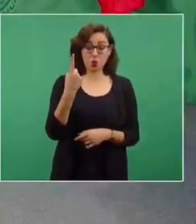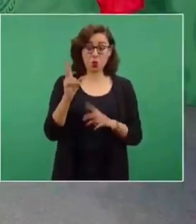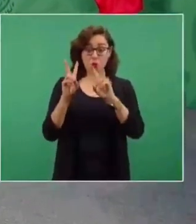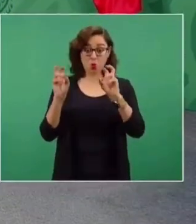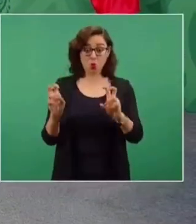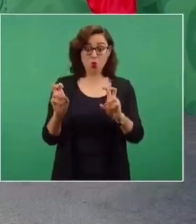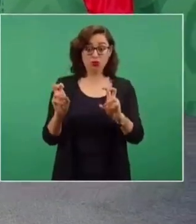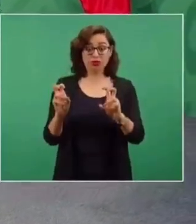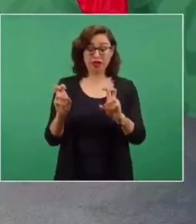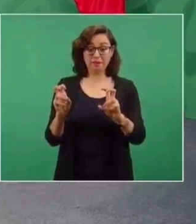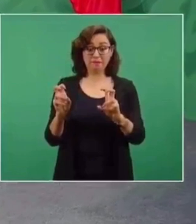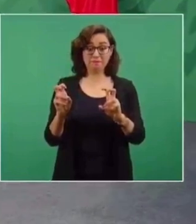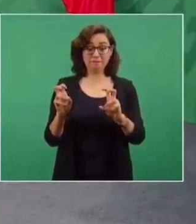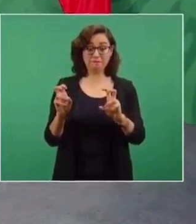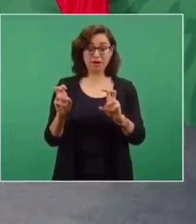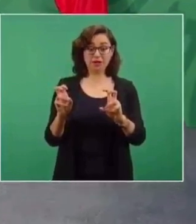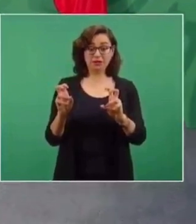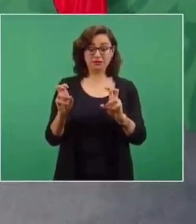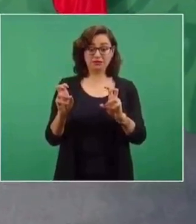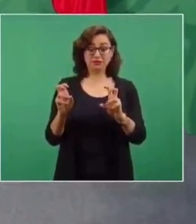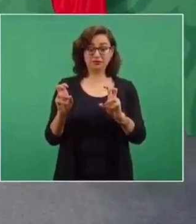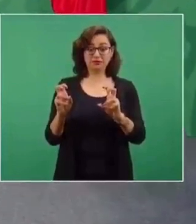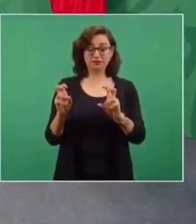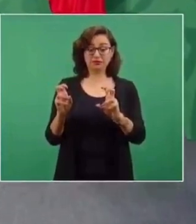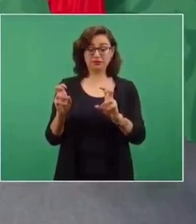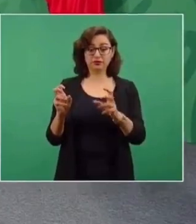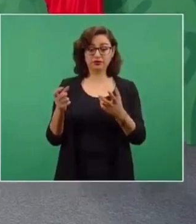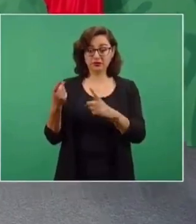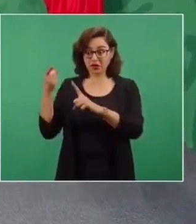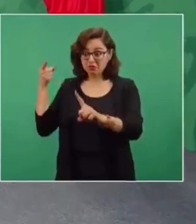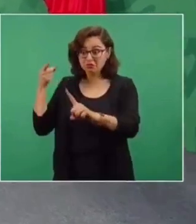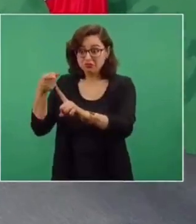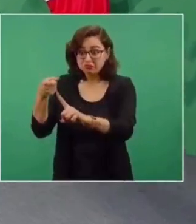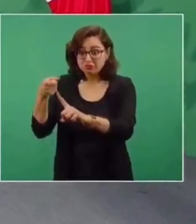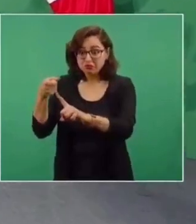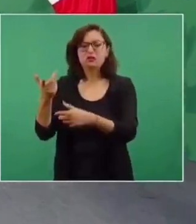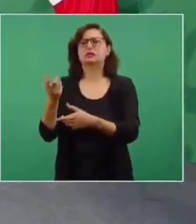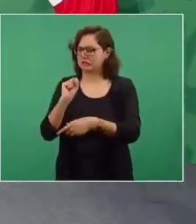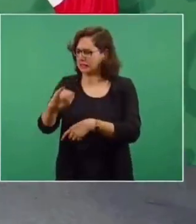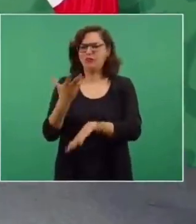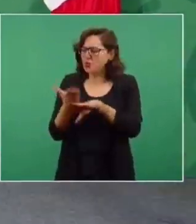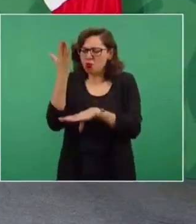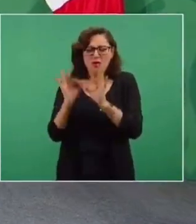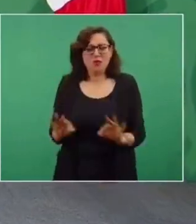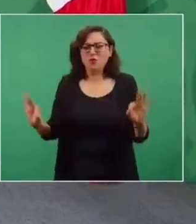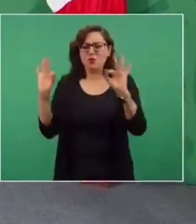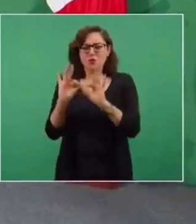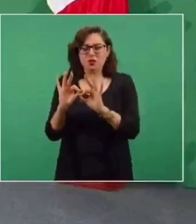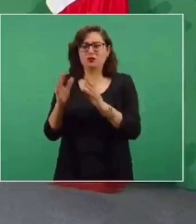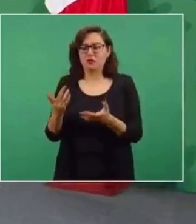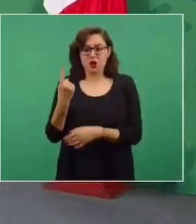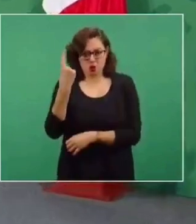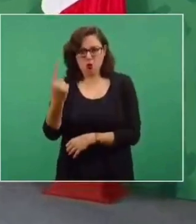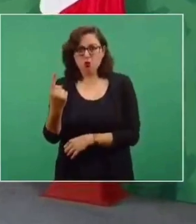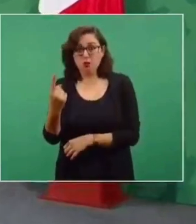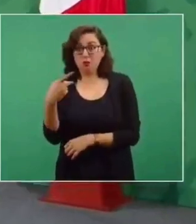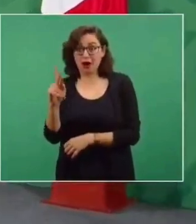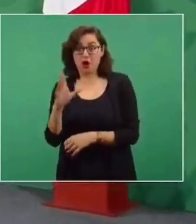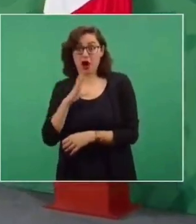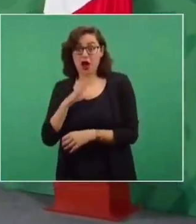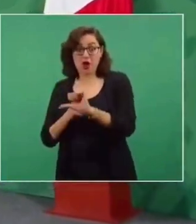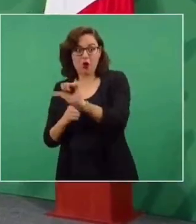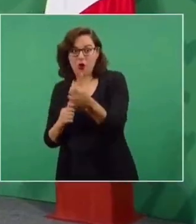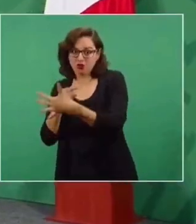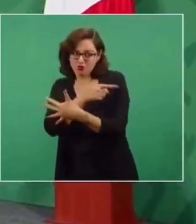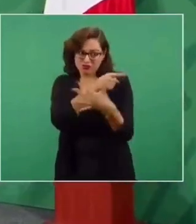por un aspecto que es importantísimo, que no nos manipulen, porque